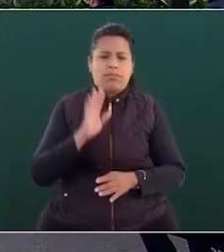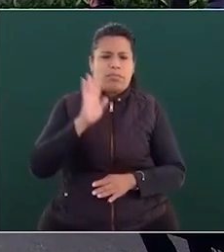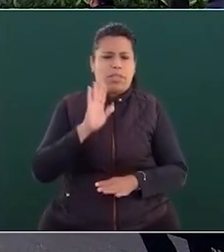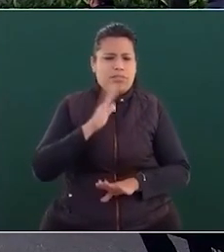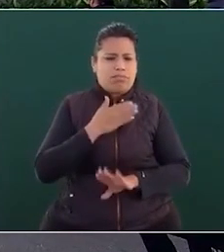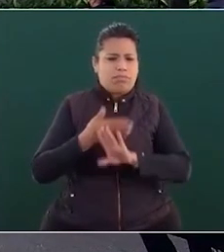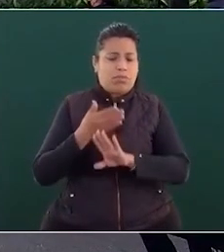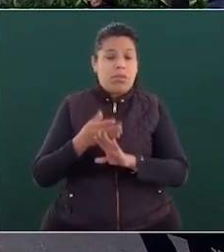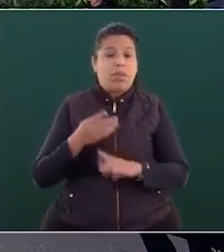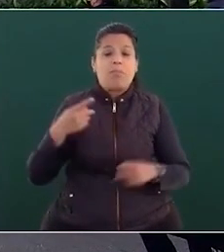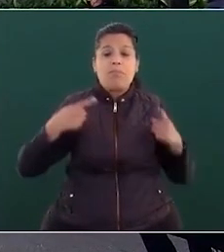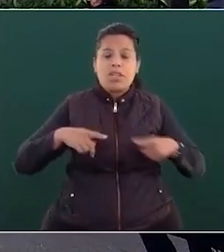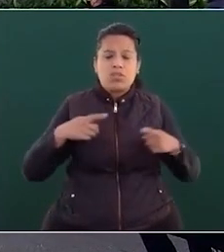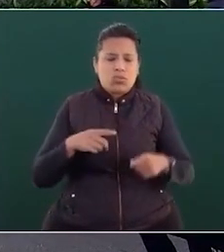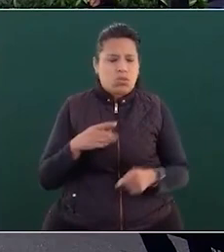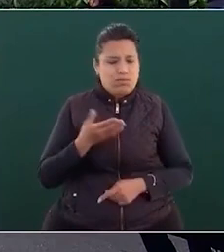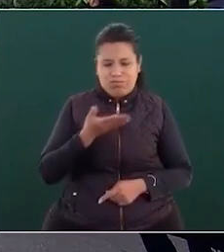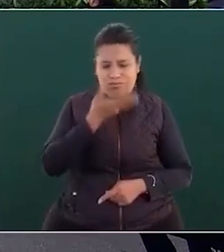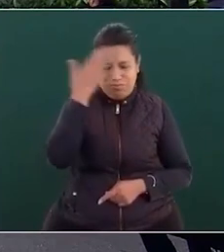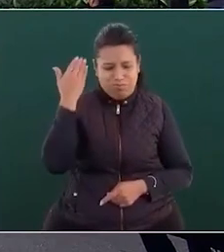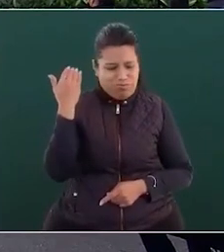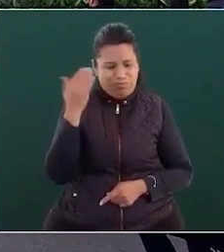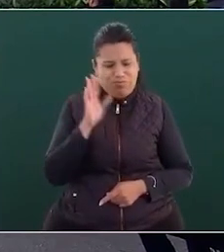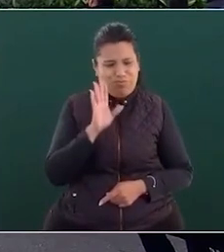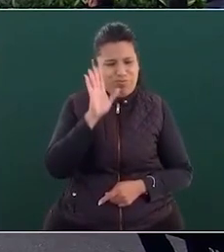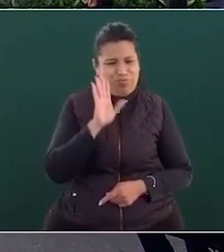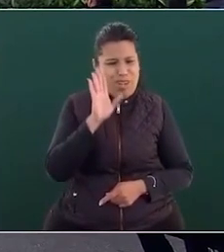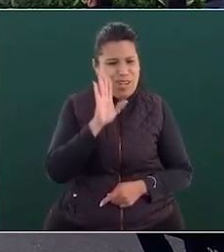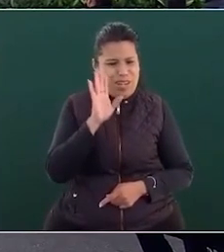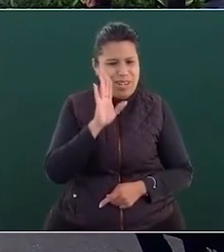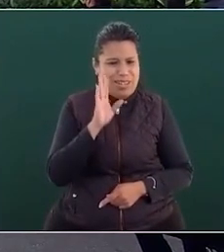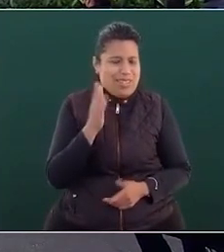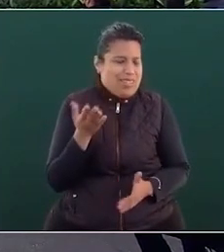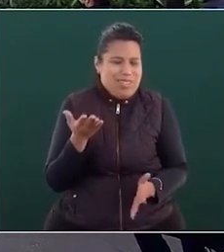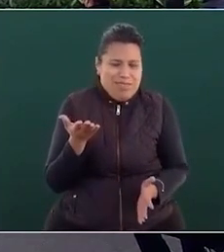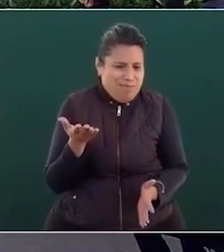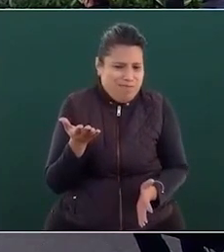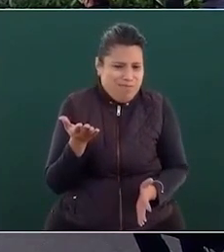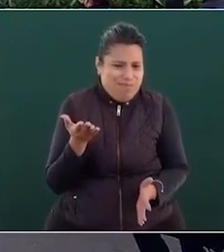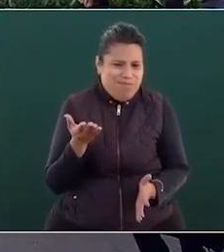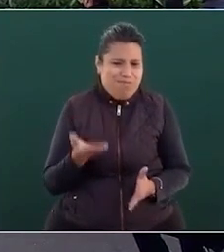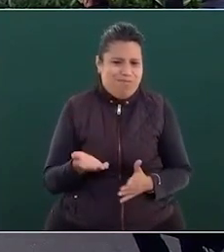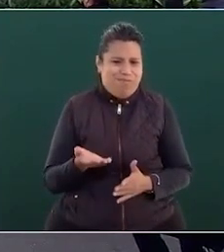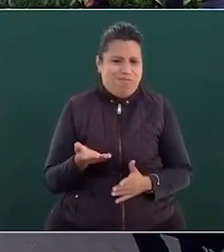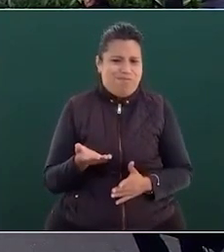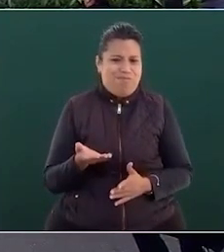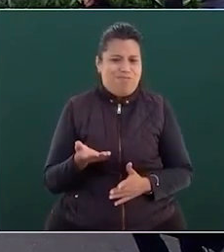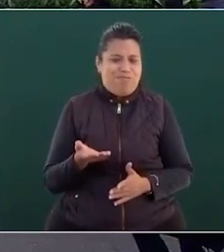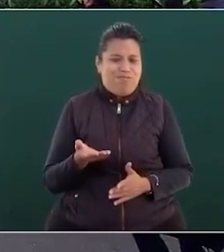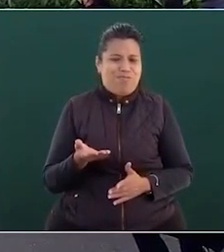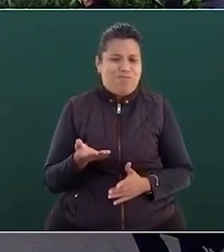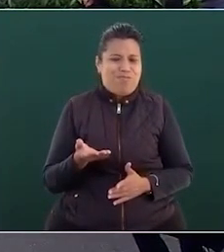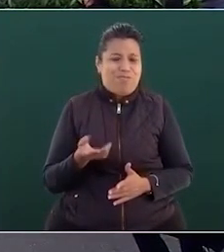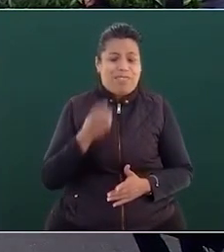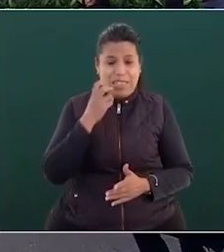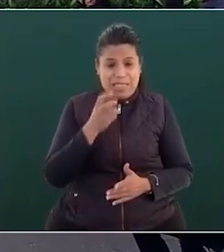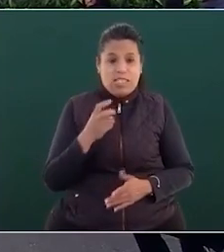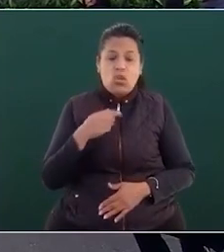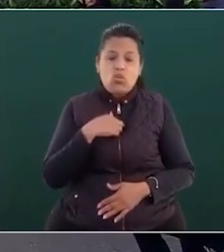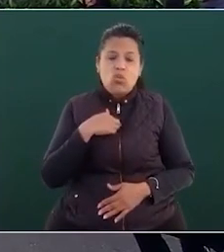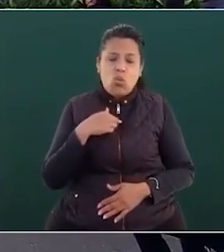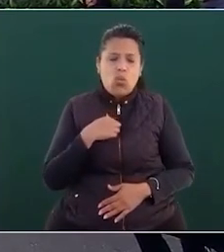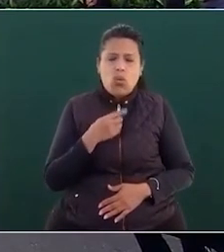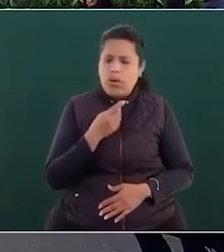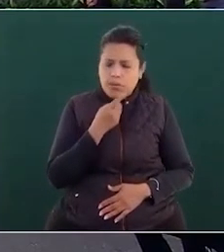ignorancia en el buen sentido de la